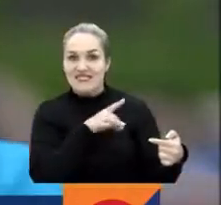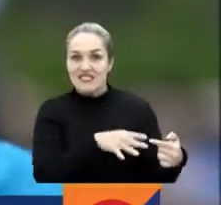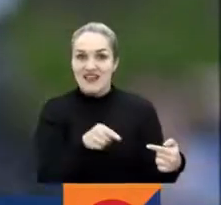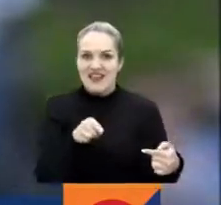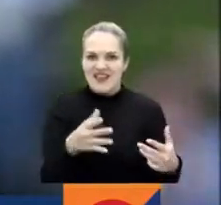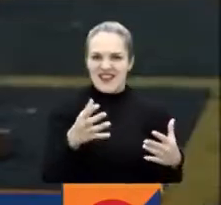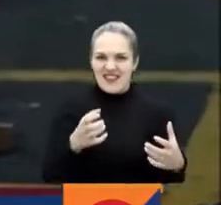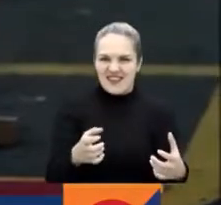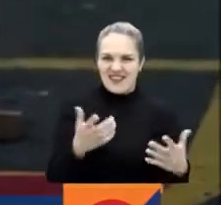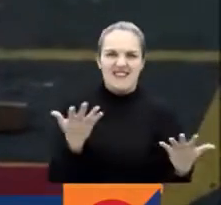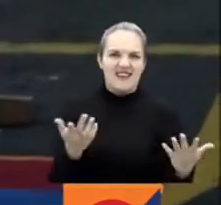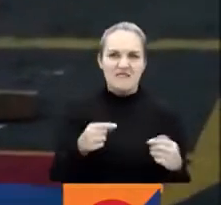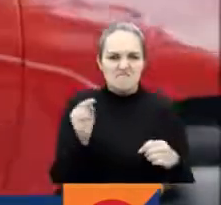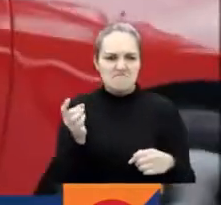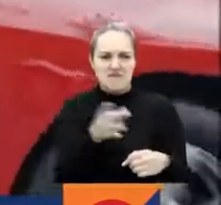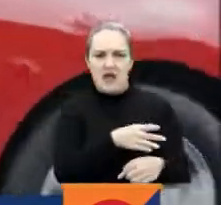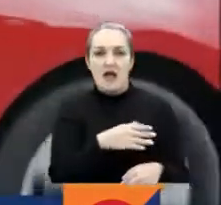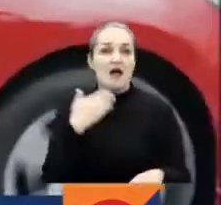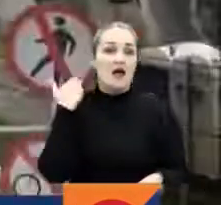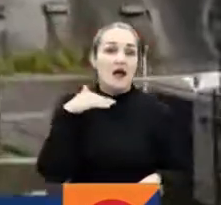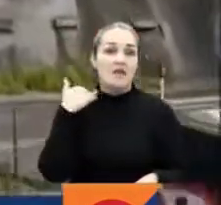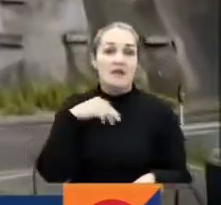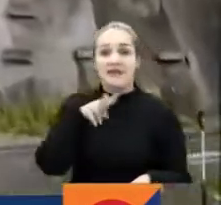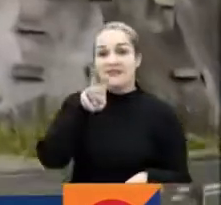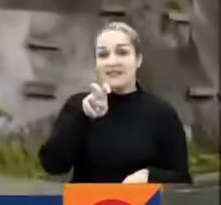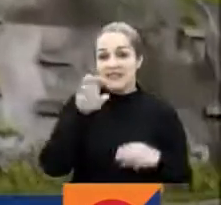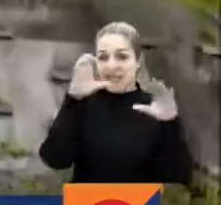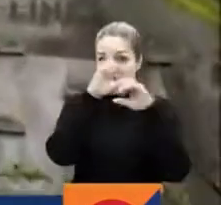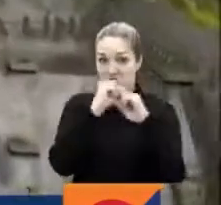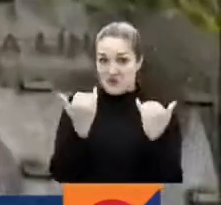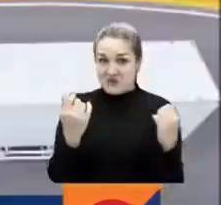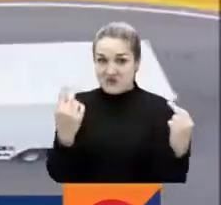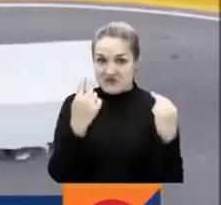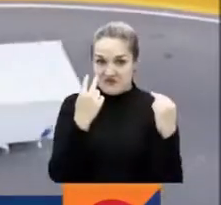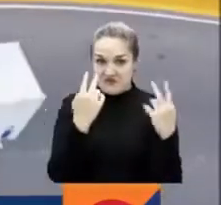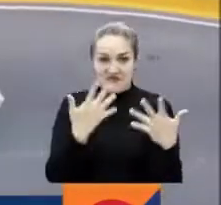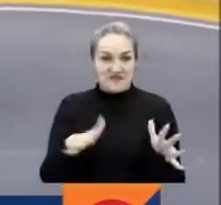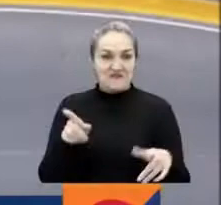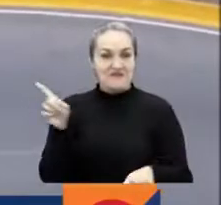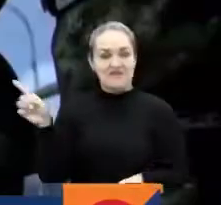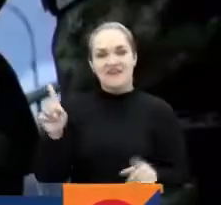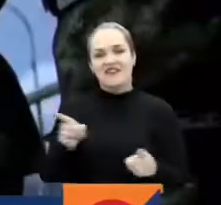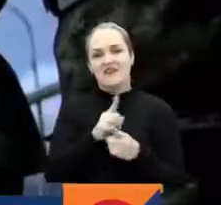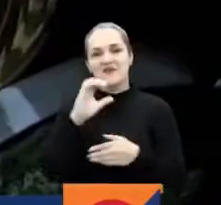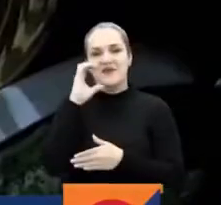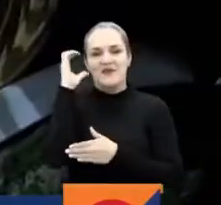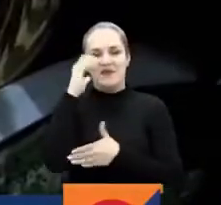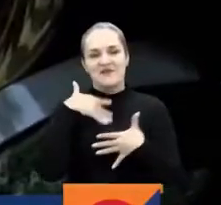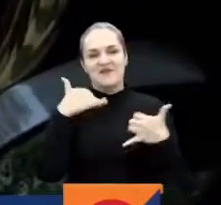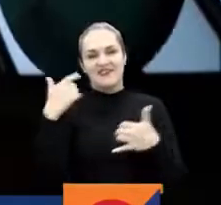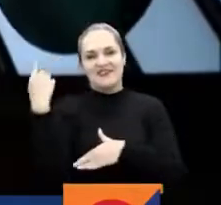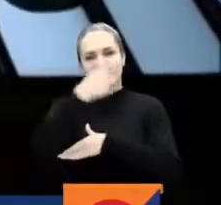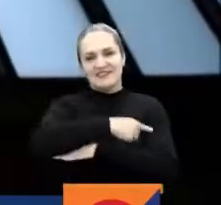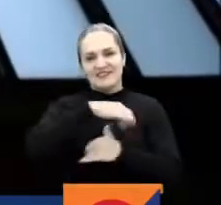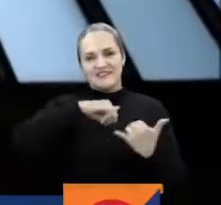en Armenia a las 7 de la noche. Feliz tarde. Nos despedimos con esto, con el himno de Colombia. Feliz día de la independencia.